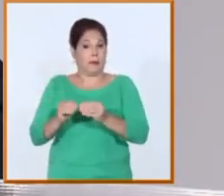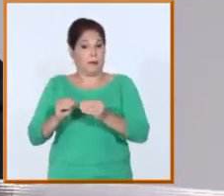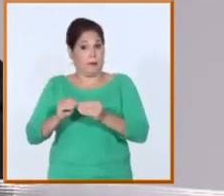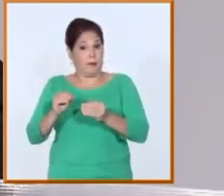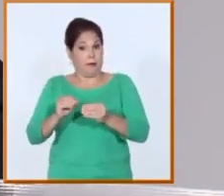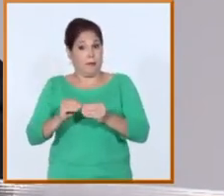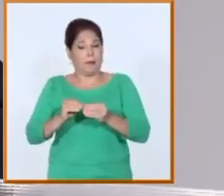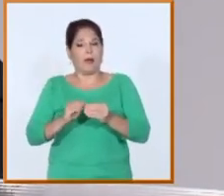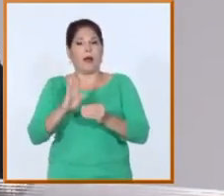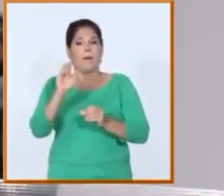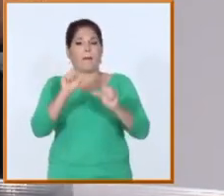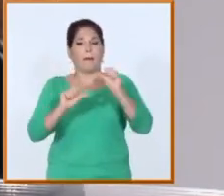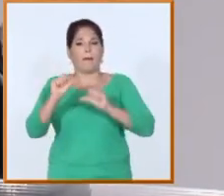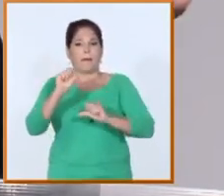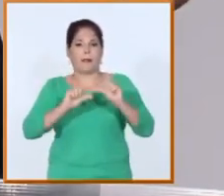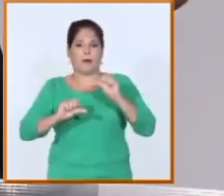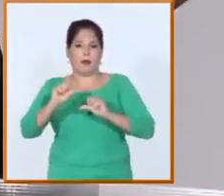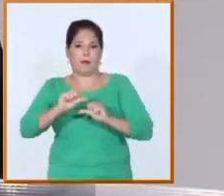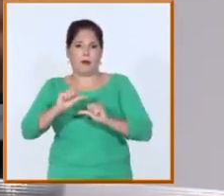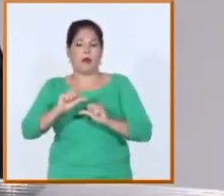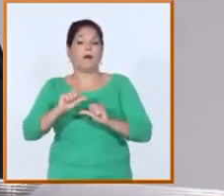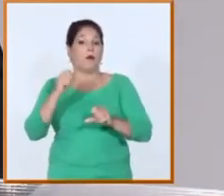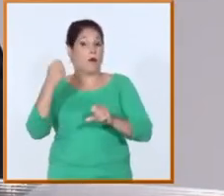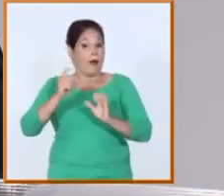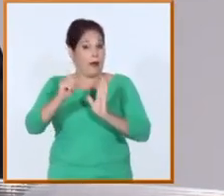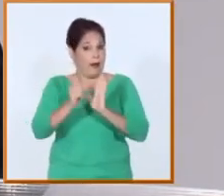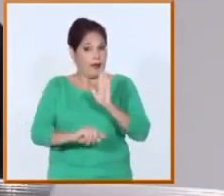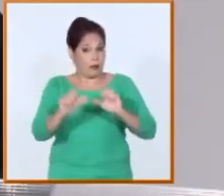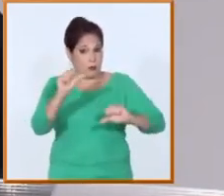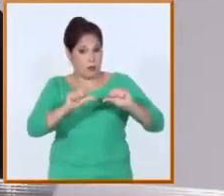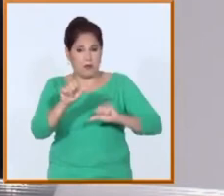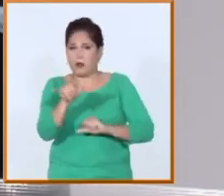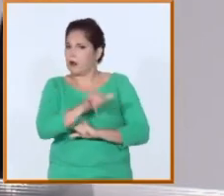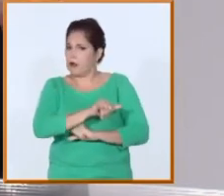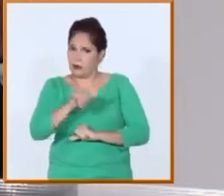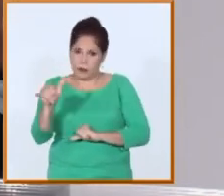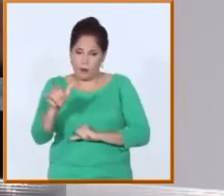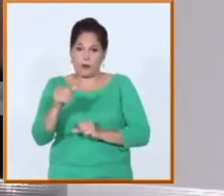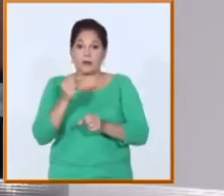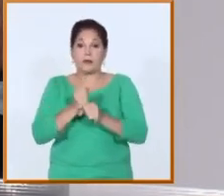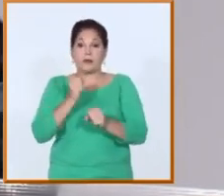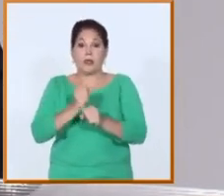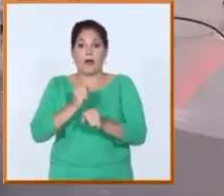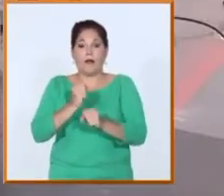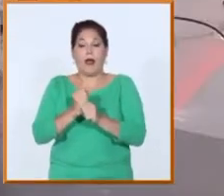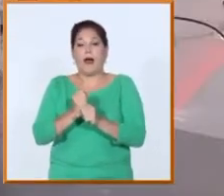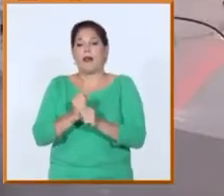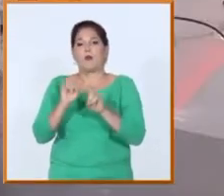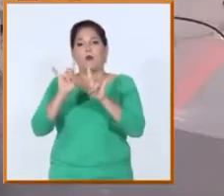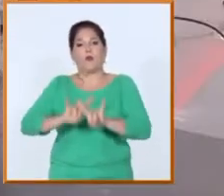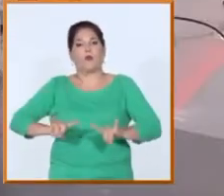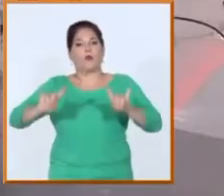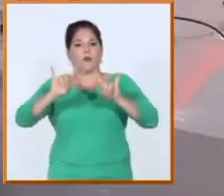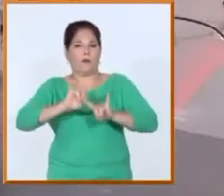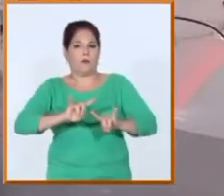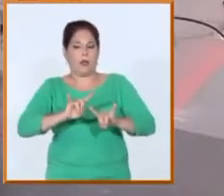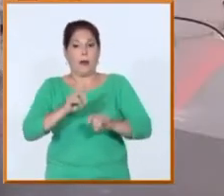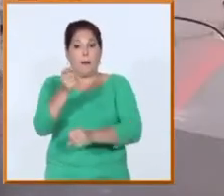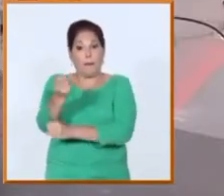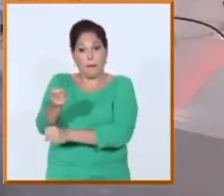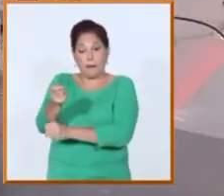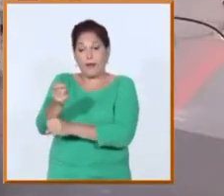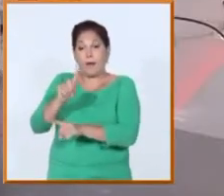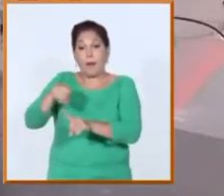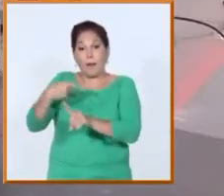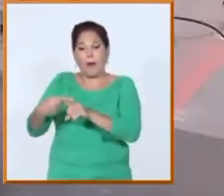estas temáticas, además de tener la posibilidad de trabajar en un centro docente-productor. Además, es casi un municipio, porque